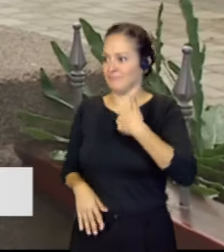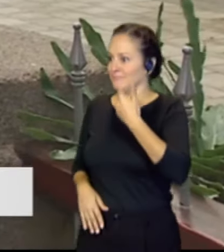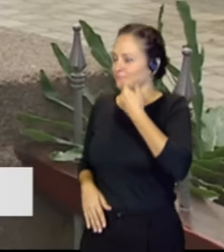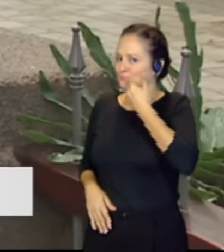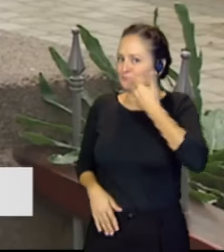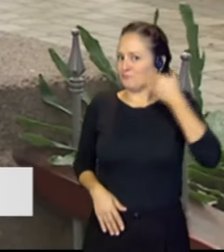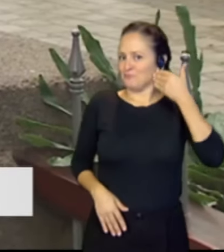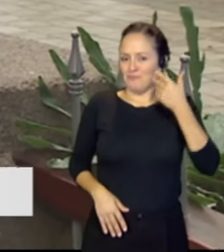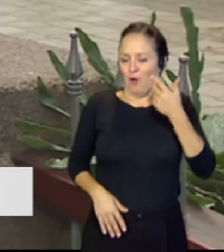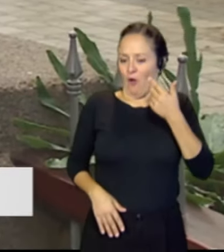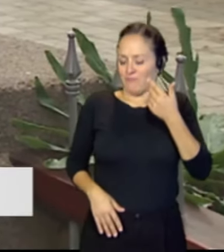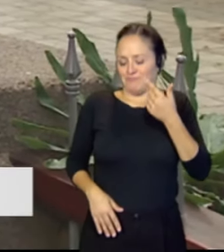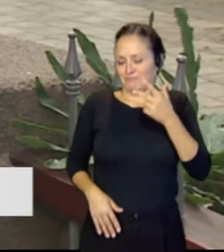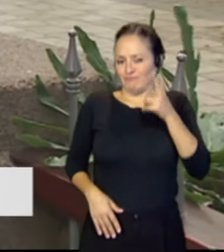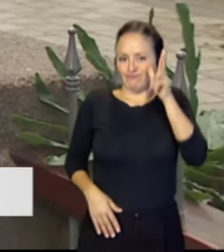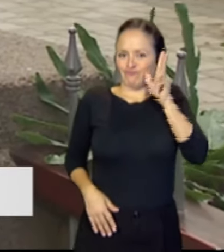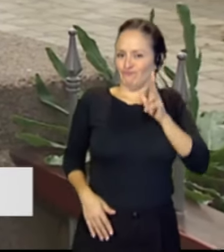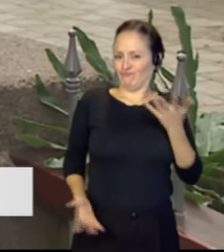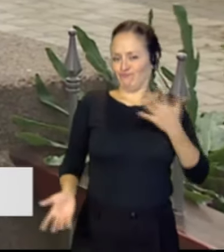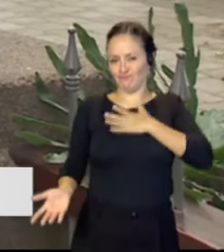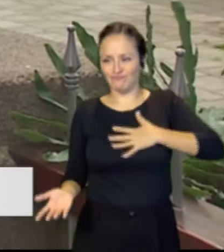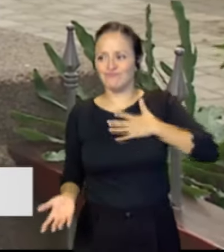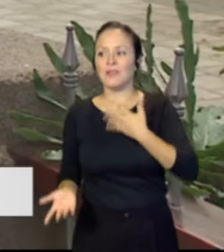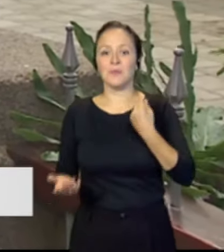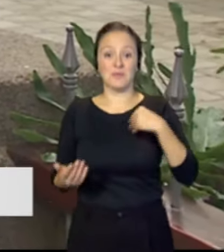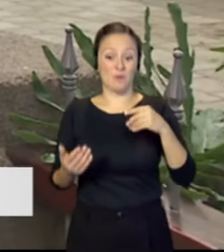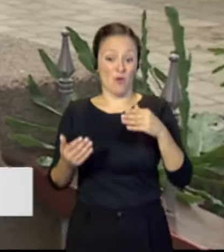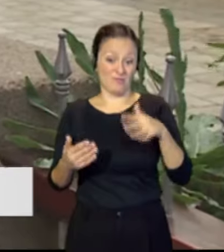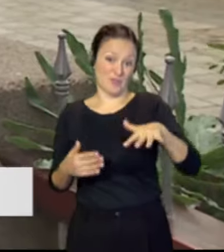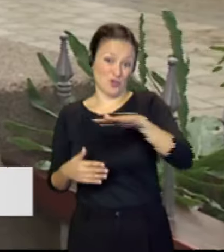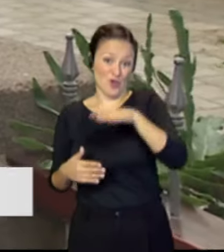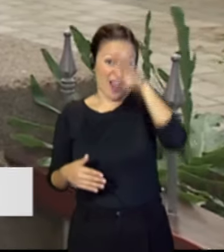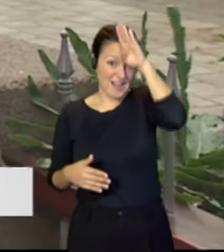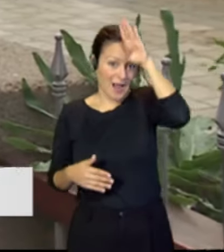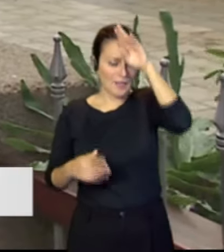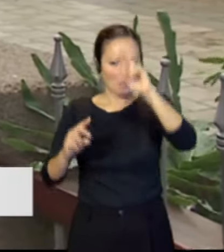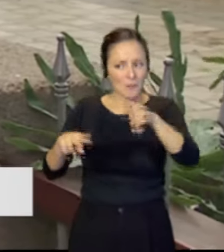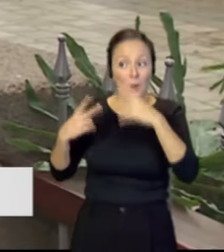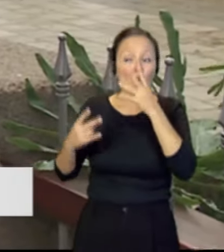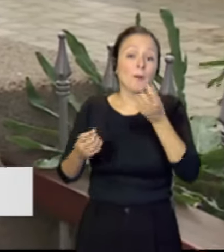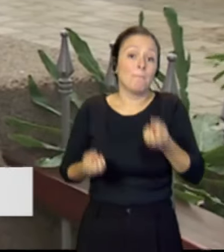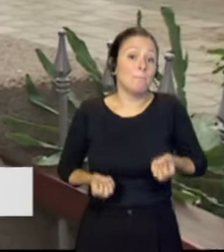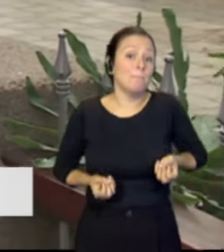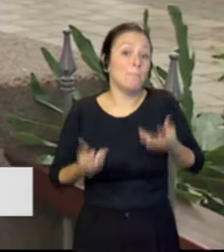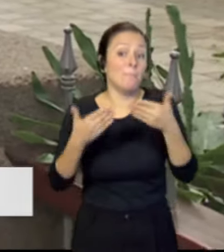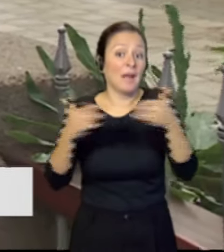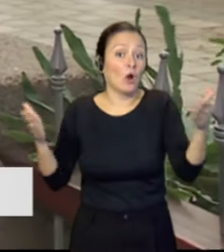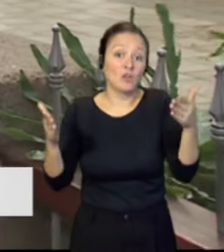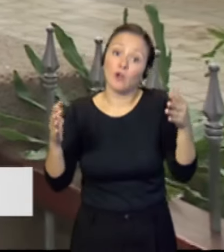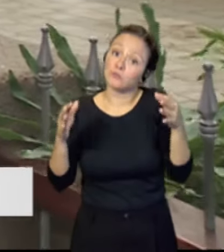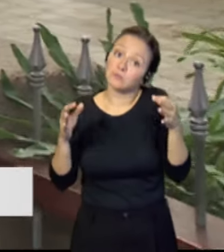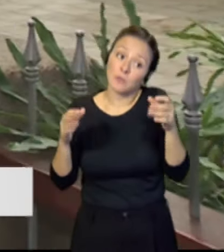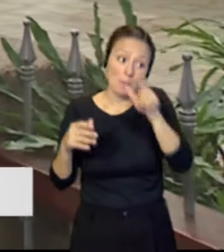es que esa excepcionalidad que nos concede la villa de Galdar, puesto que siempre los pregoneros son personas directamente